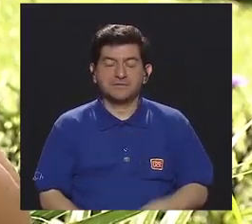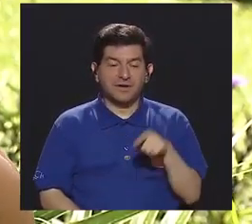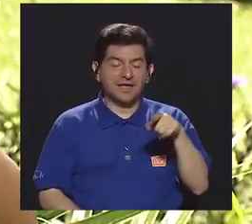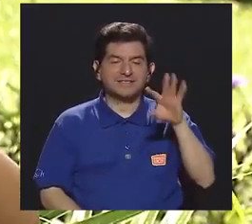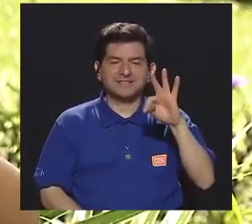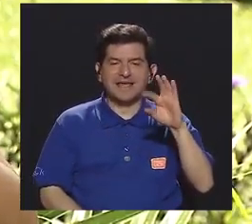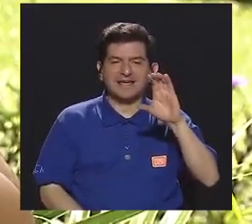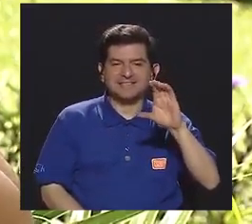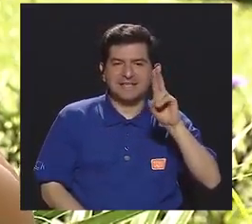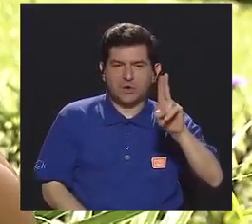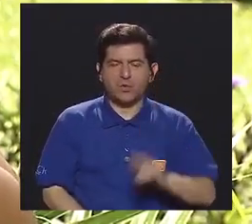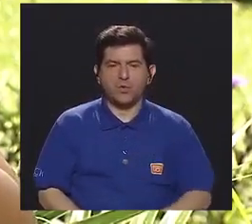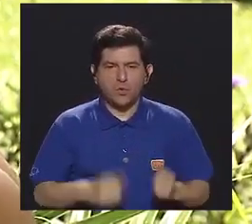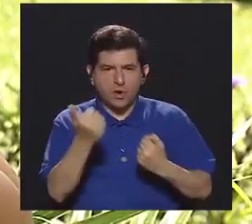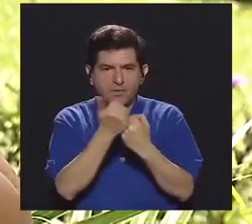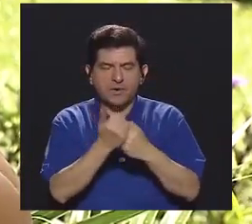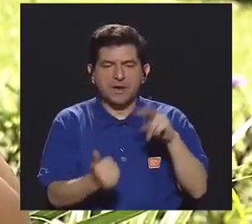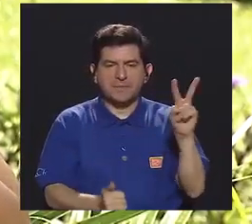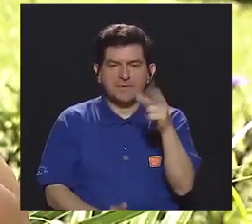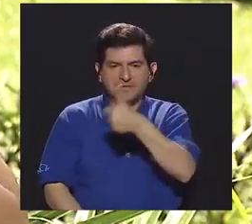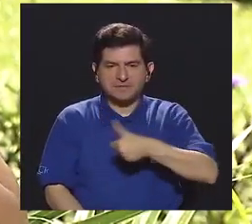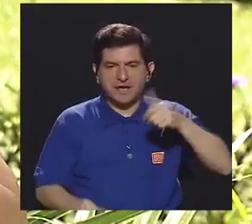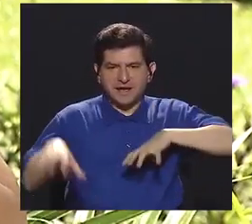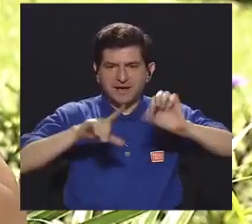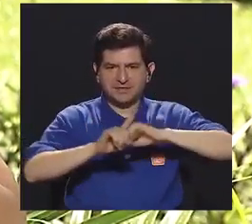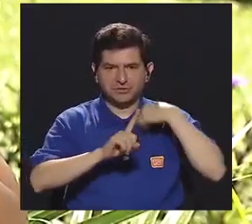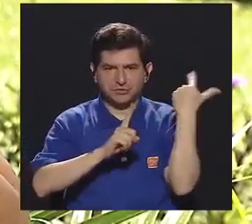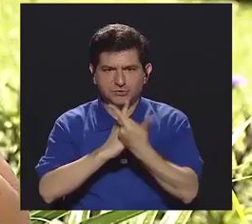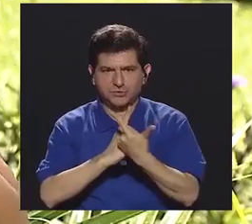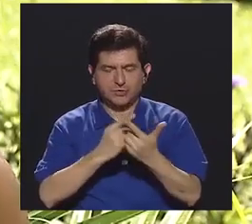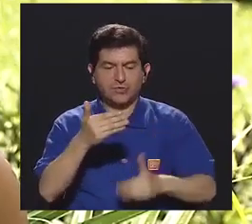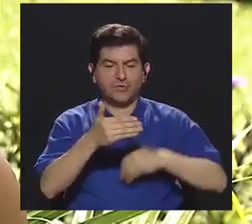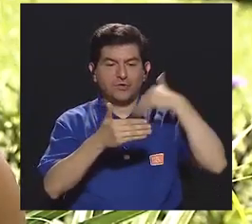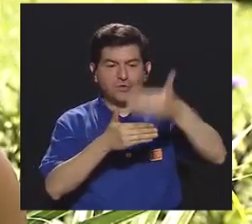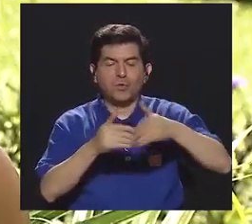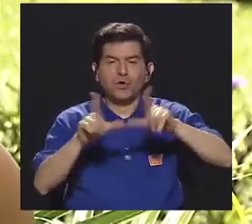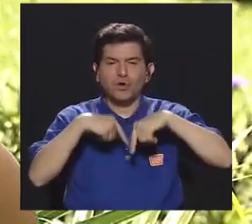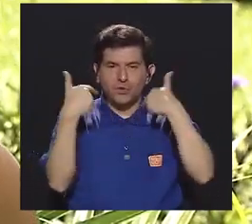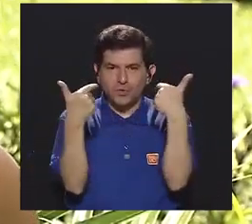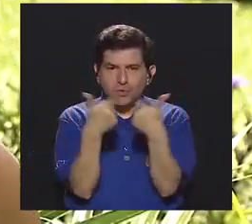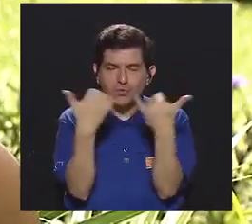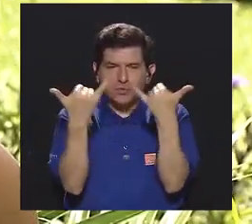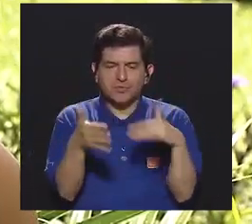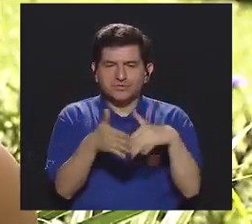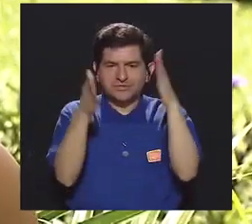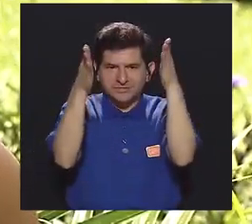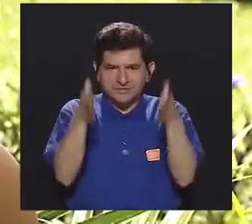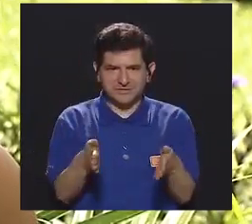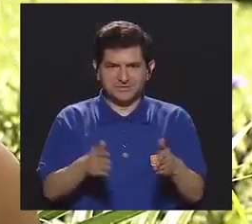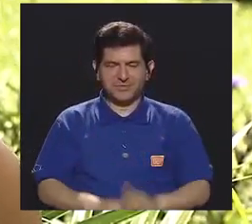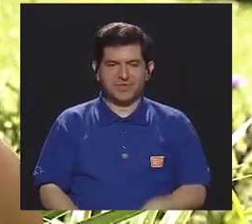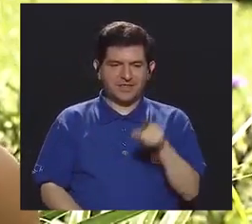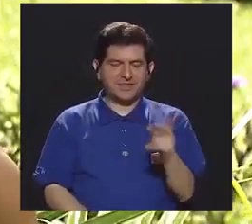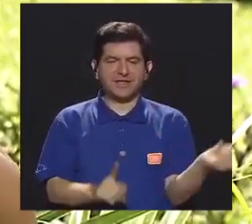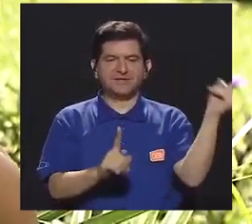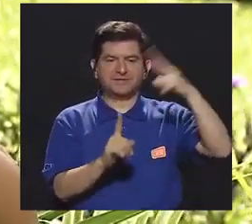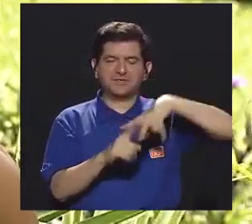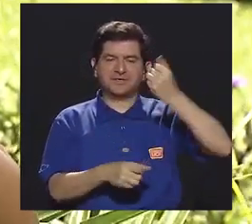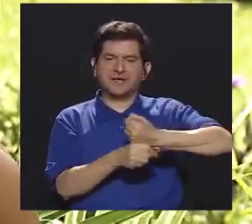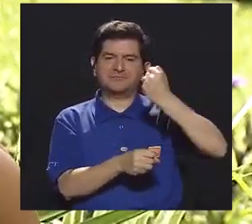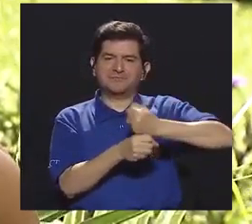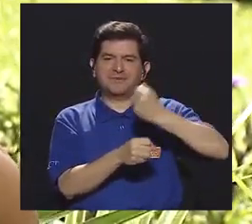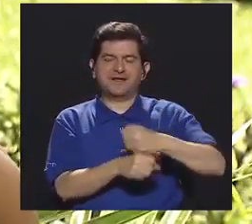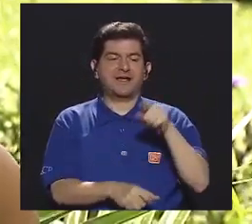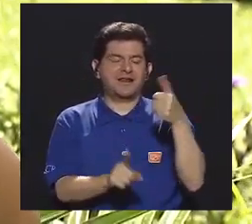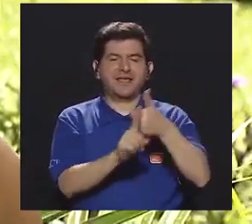que era de TCU, que estábamos amparados por la Vicerrectoría de Acción Social y luego se empezaron a hacer grupos ya de estudiantes que fueran a